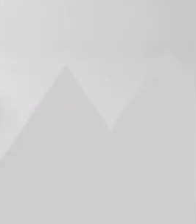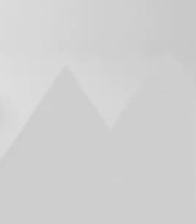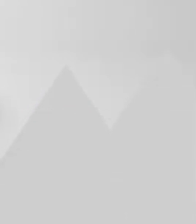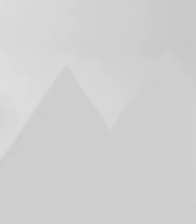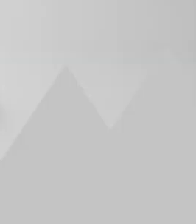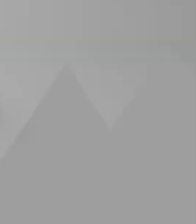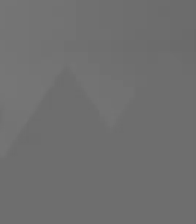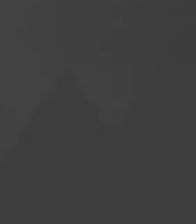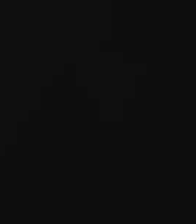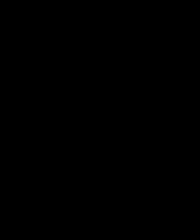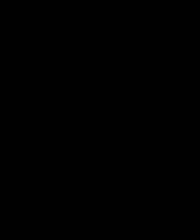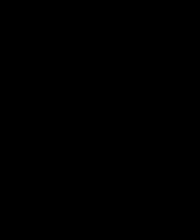Gracias por ver el video.